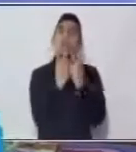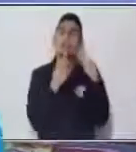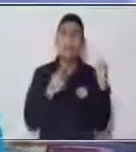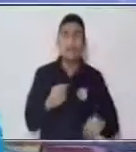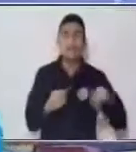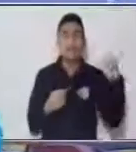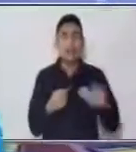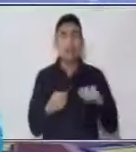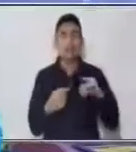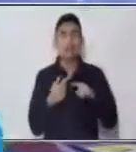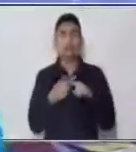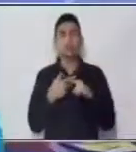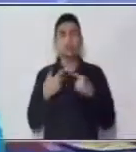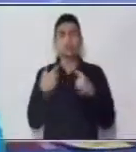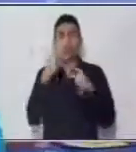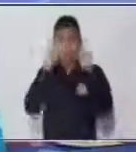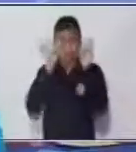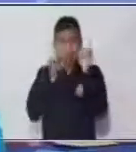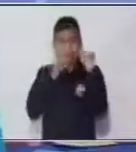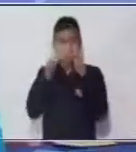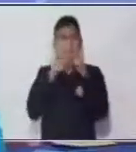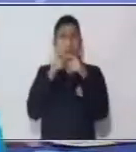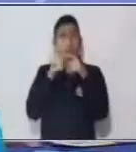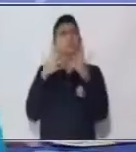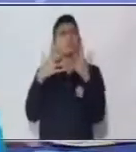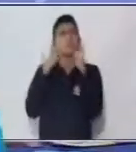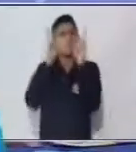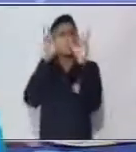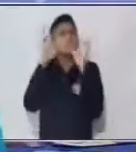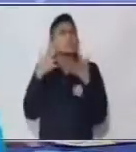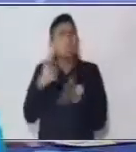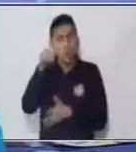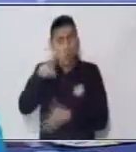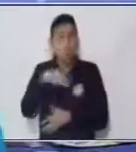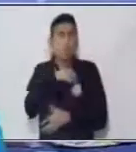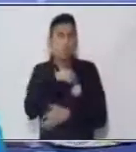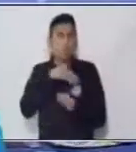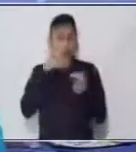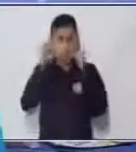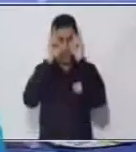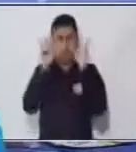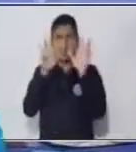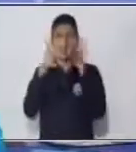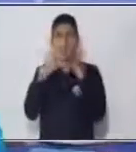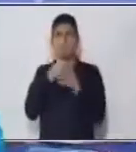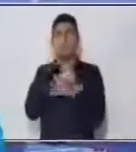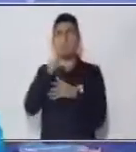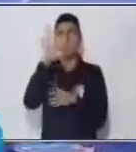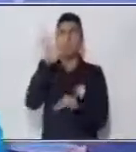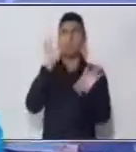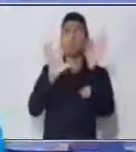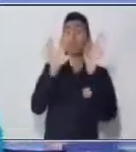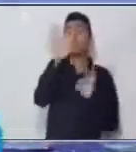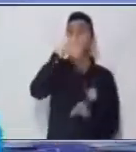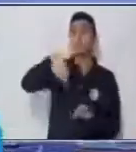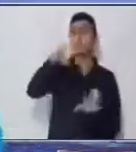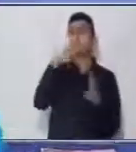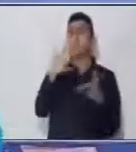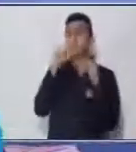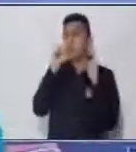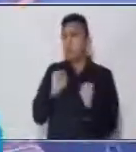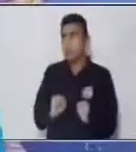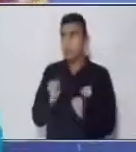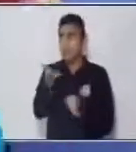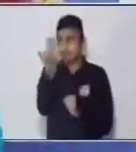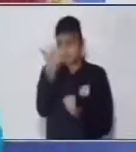porque teníamos que dar el tema. Entonces, voy a venir acá, quiero invitarlos a que vengan